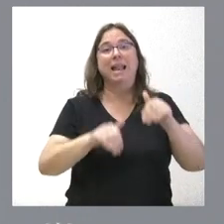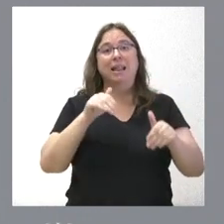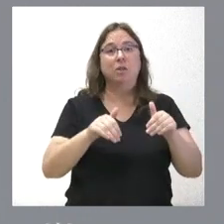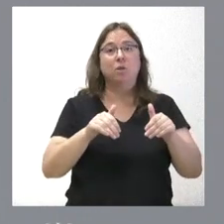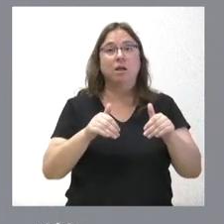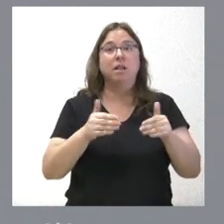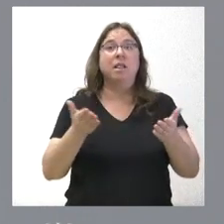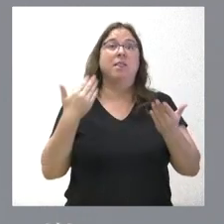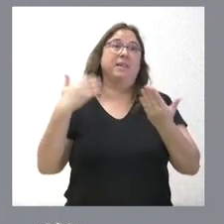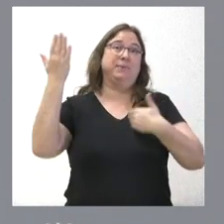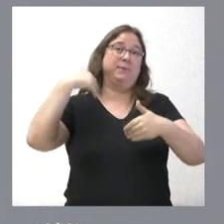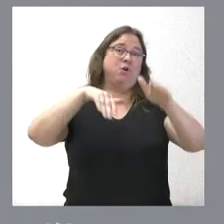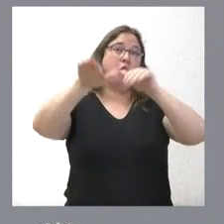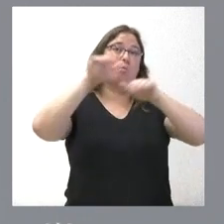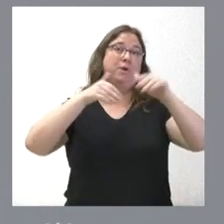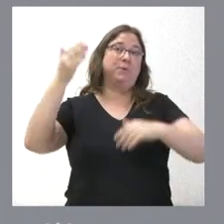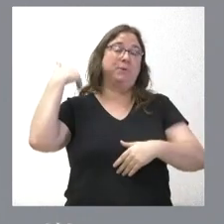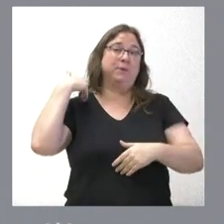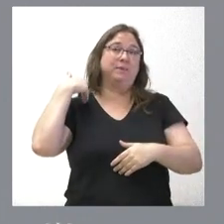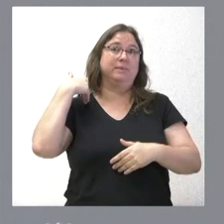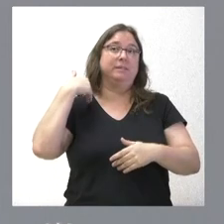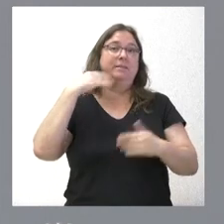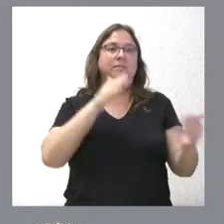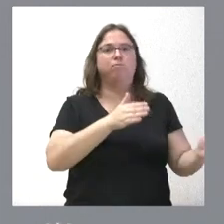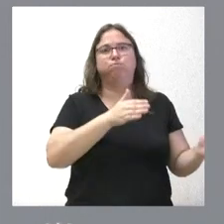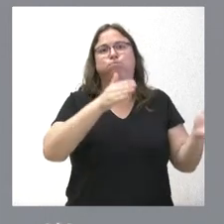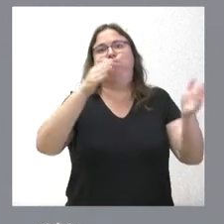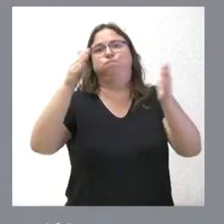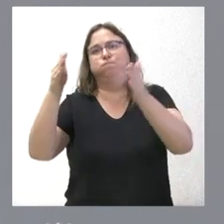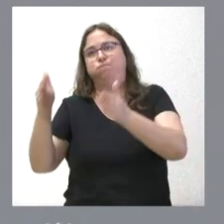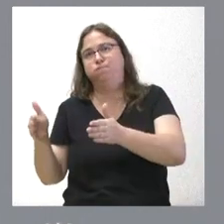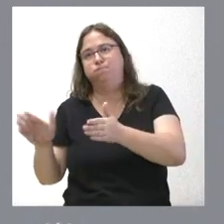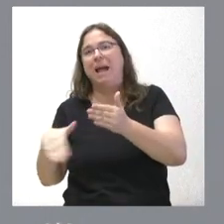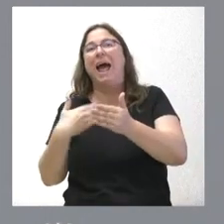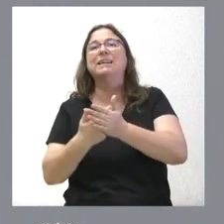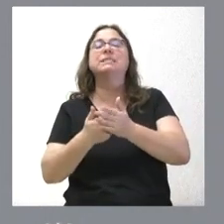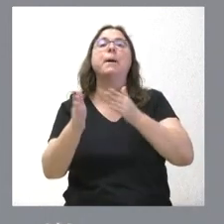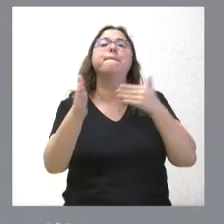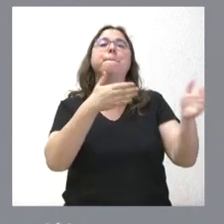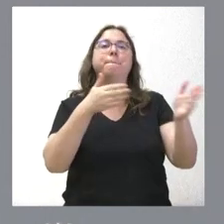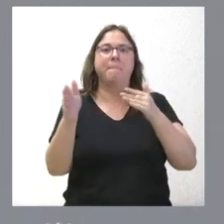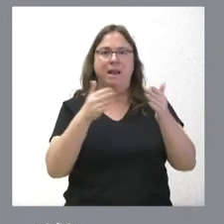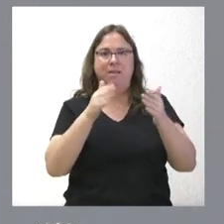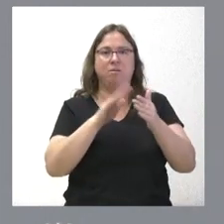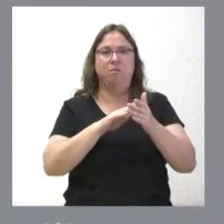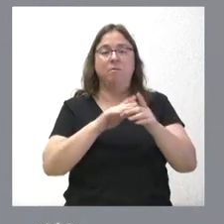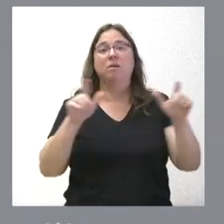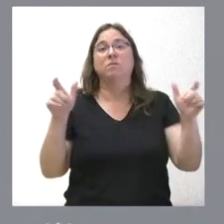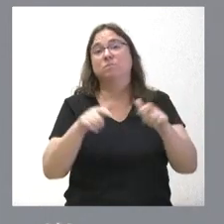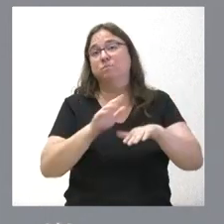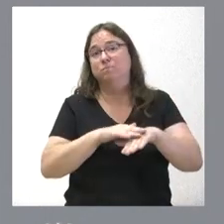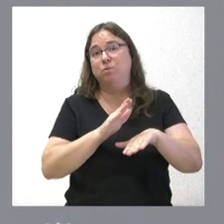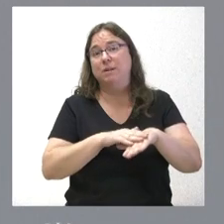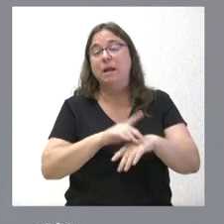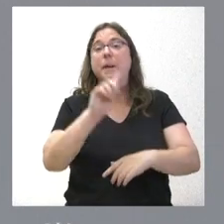las convocatorias iniciales de elecciones, nos hubieran llevado seguramente al mes de marzo para haber convocado estas actuaciones. En la